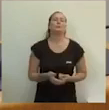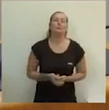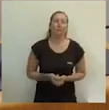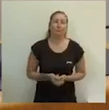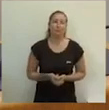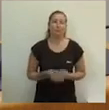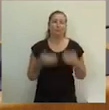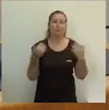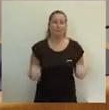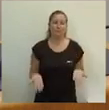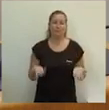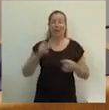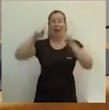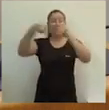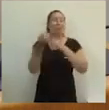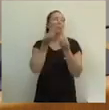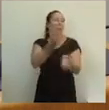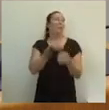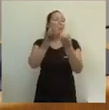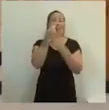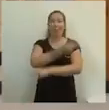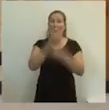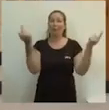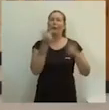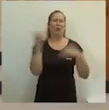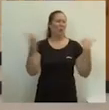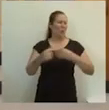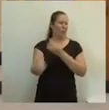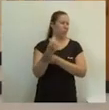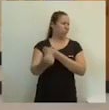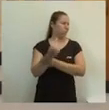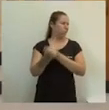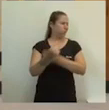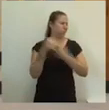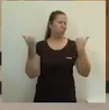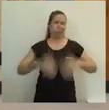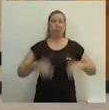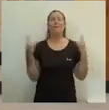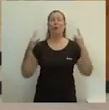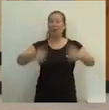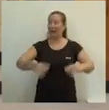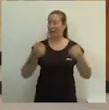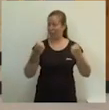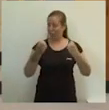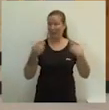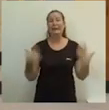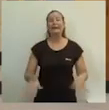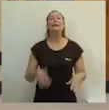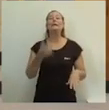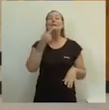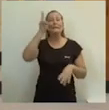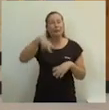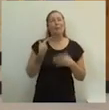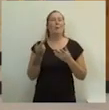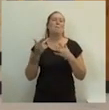En posteriores declaraciones usted ha criticado fuertemente las estructuras políticas del Botanic. Incluso escribió literalmente en su